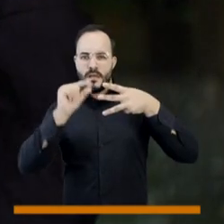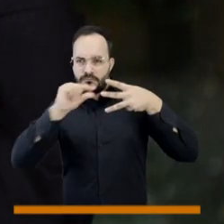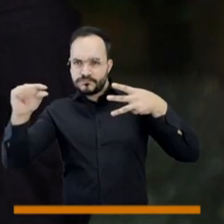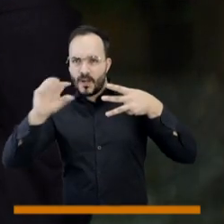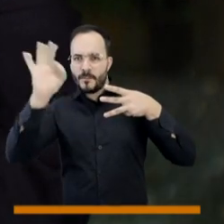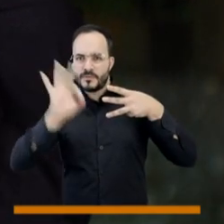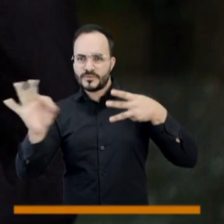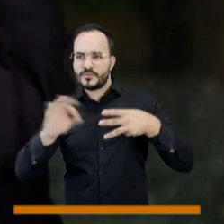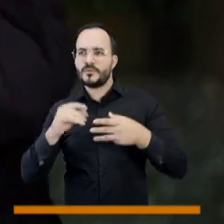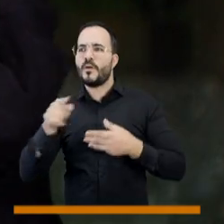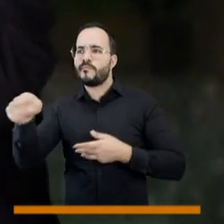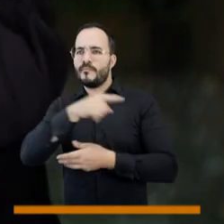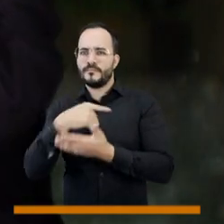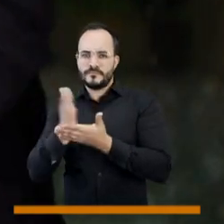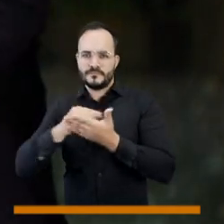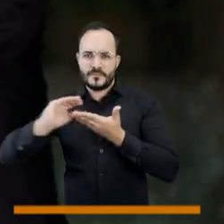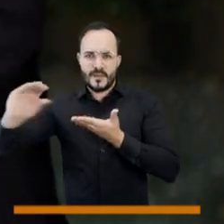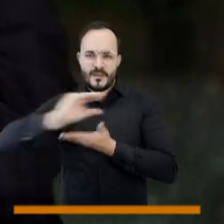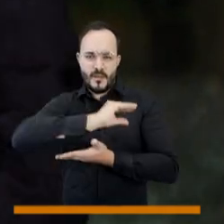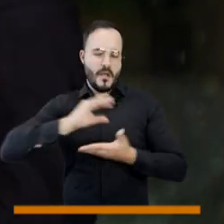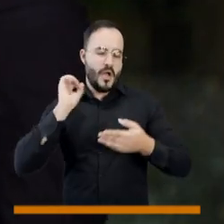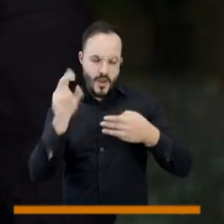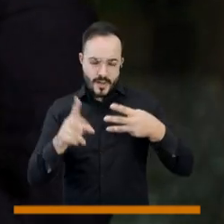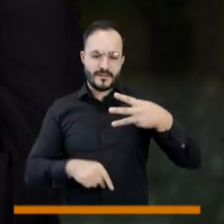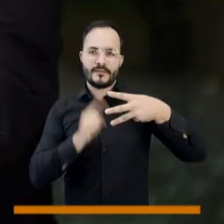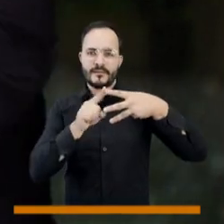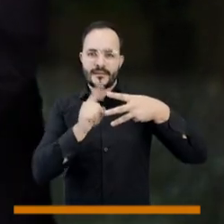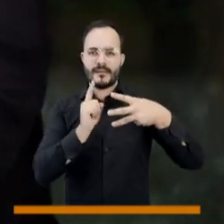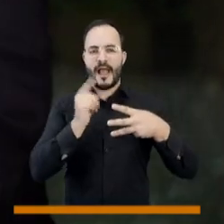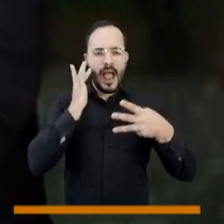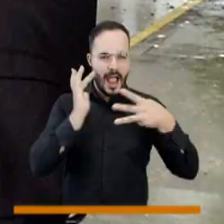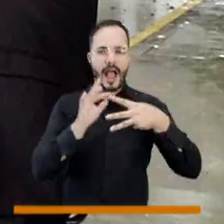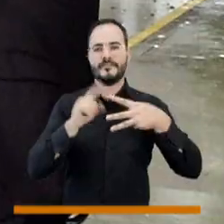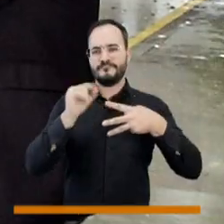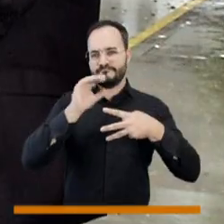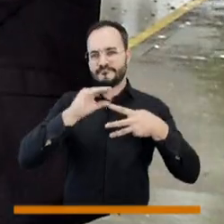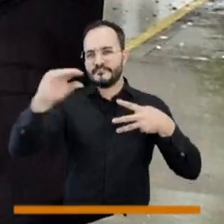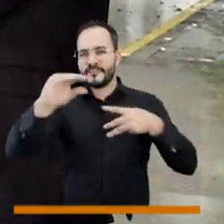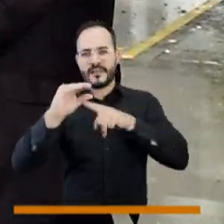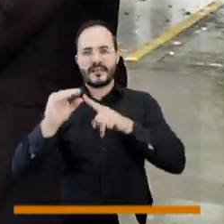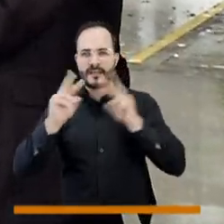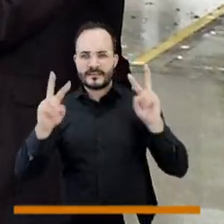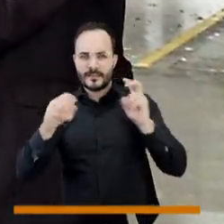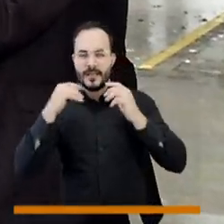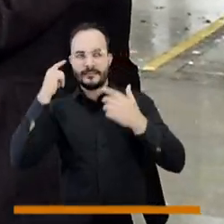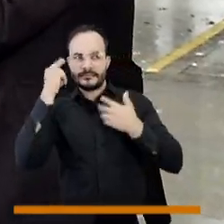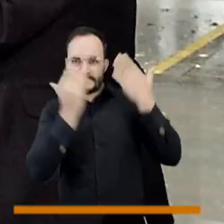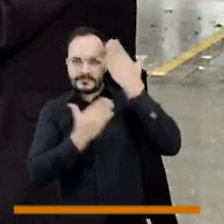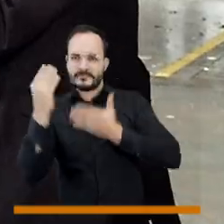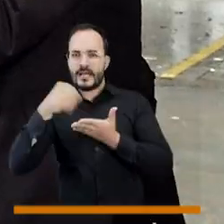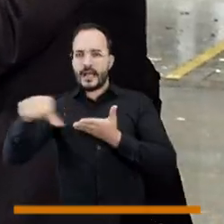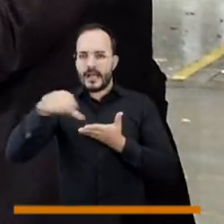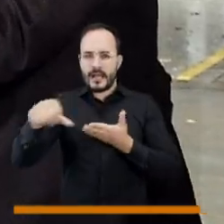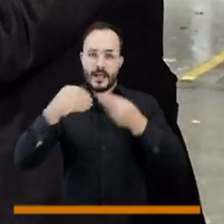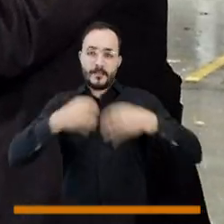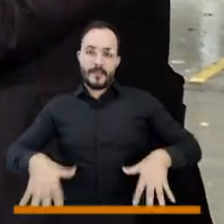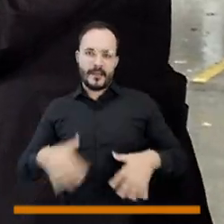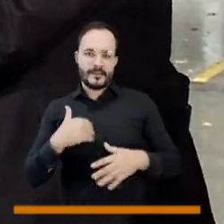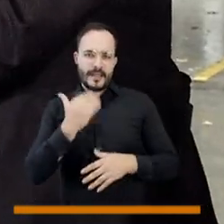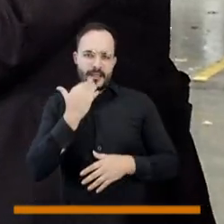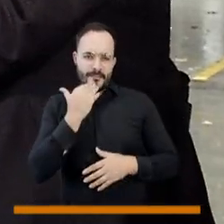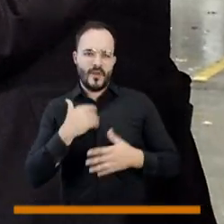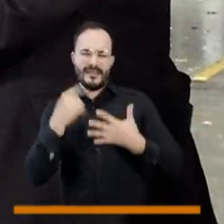otra tercera parte. Y el resto está distribuido entre los componentes de comercialización, de pérdidas, en general,